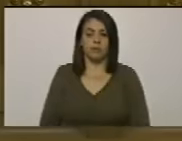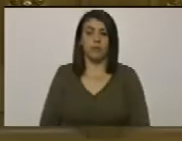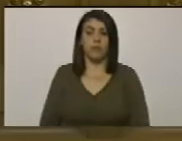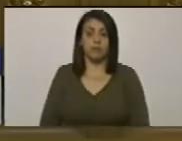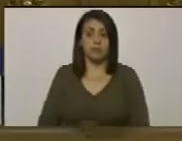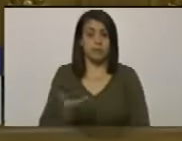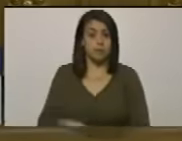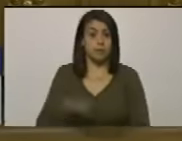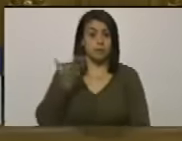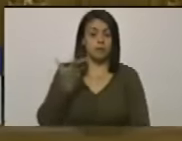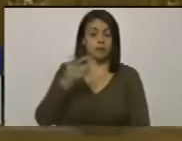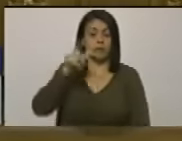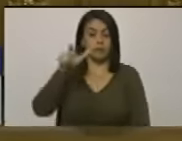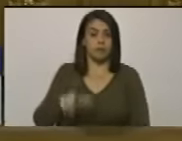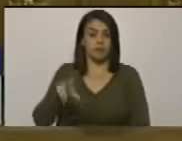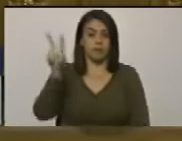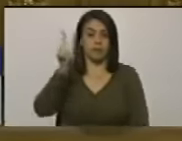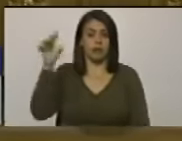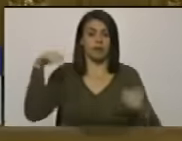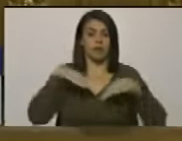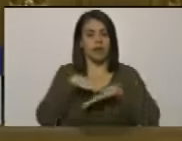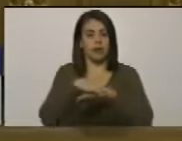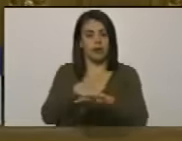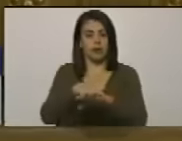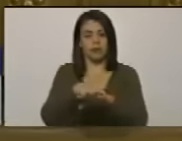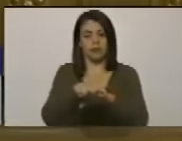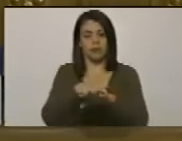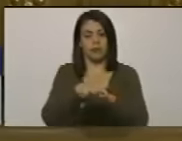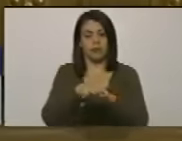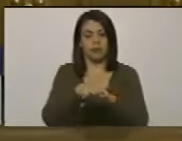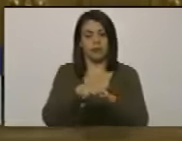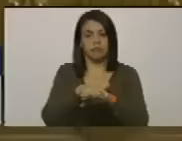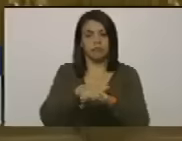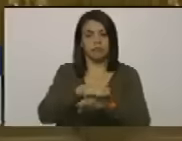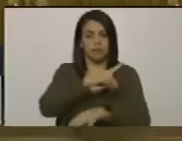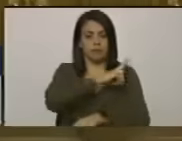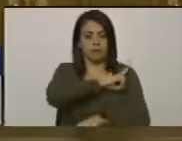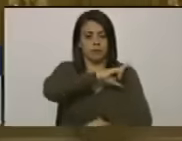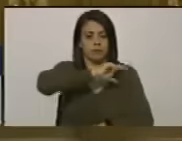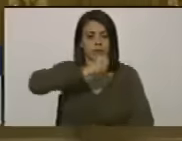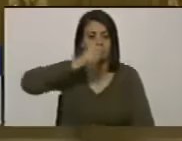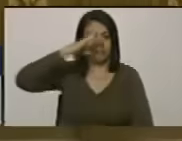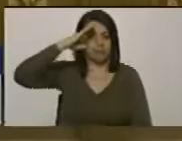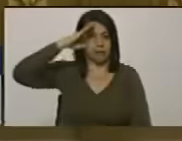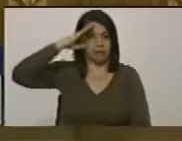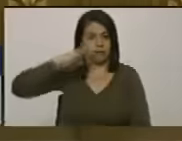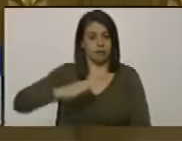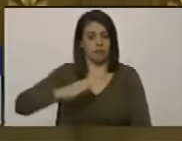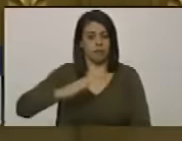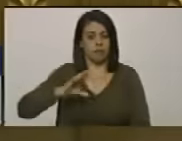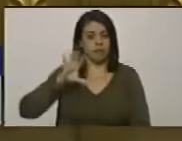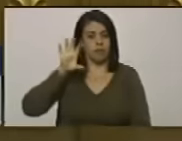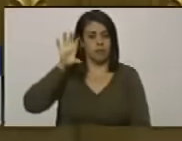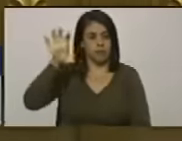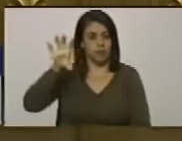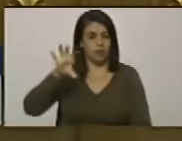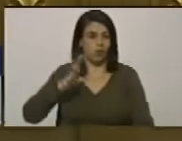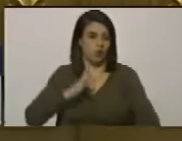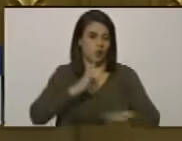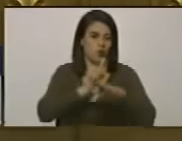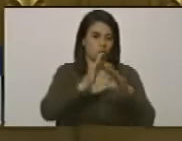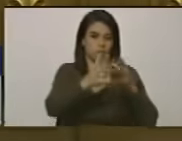insigne un venezolano integral un oficial patriota y antiimperialista